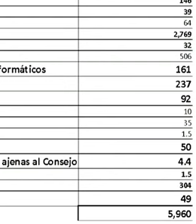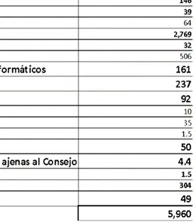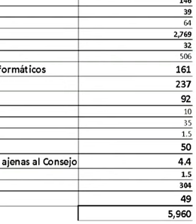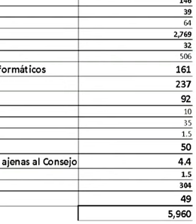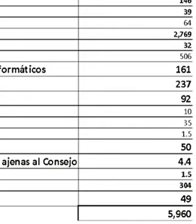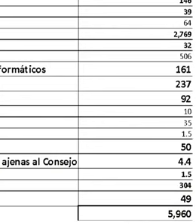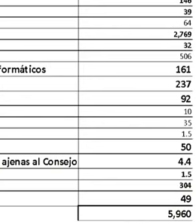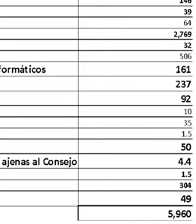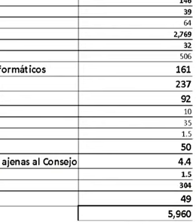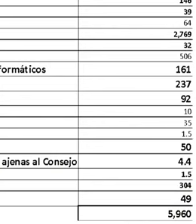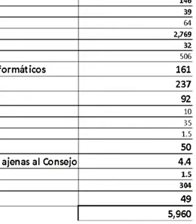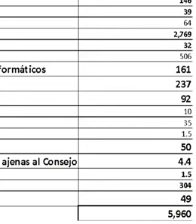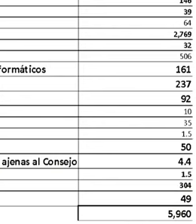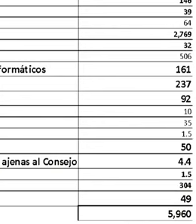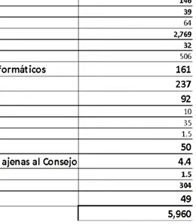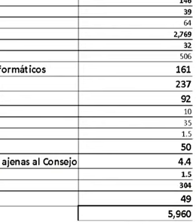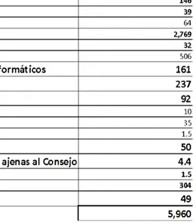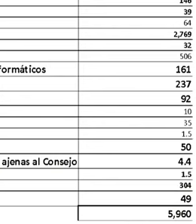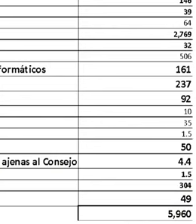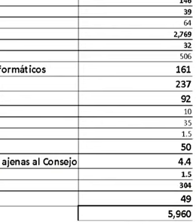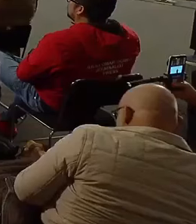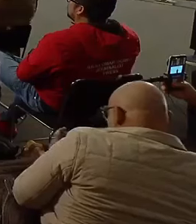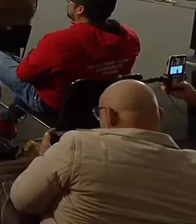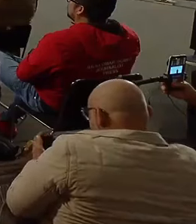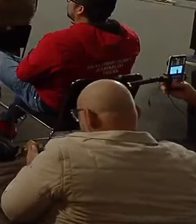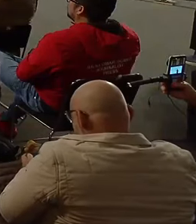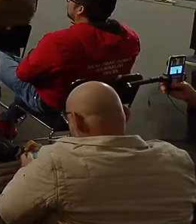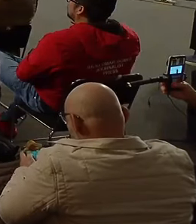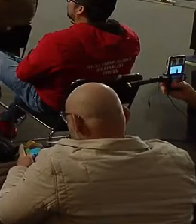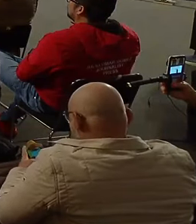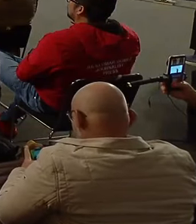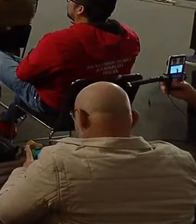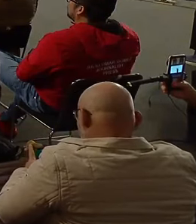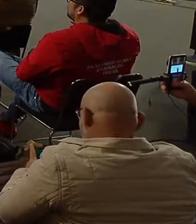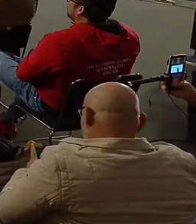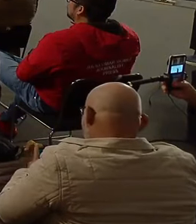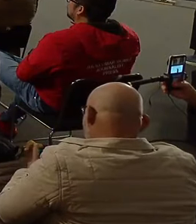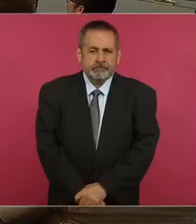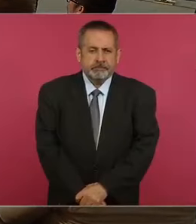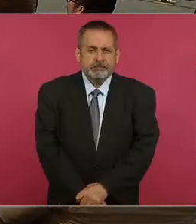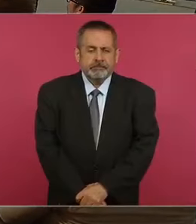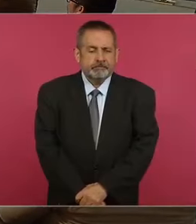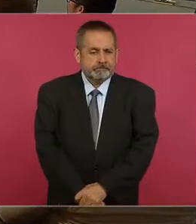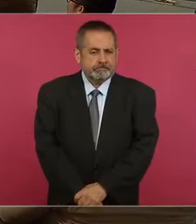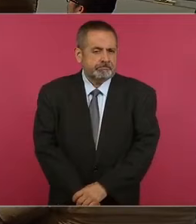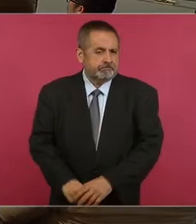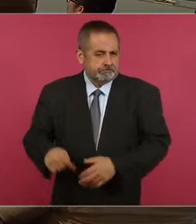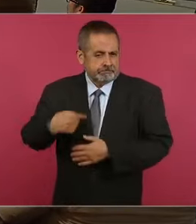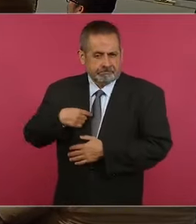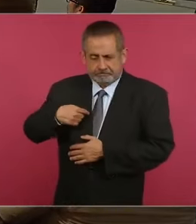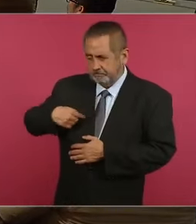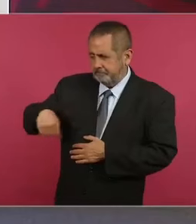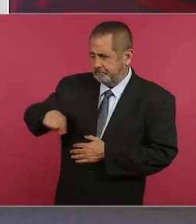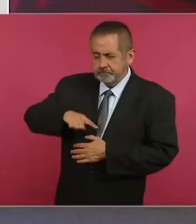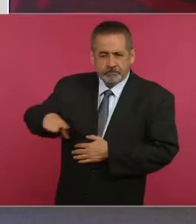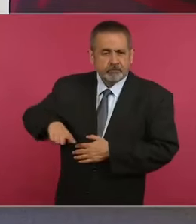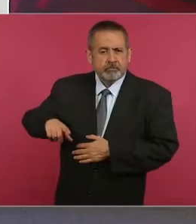es de 600 millones. Estamos hablando de